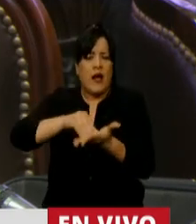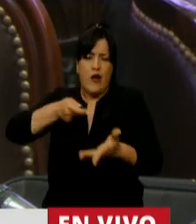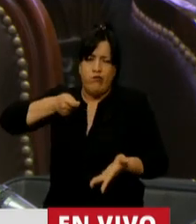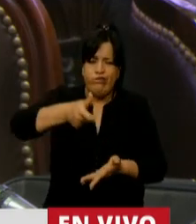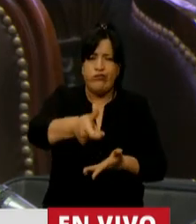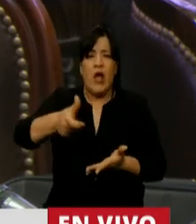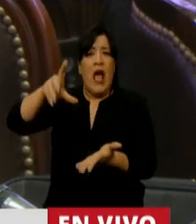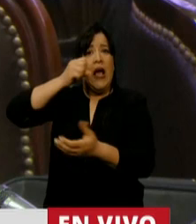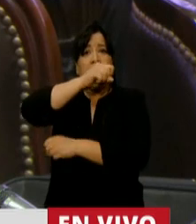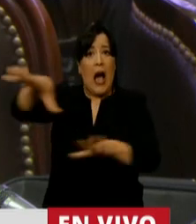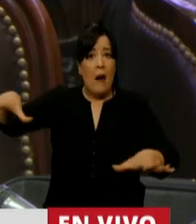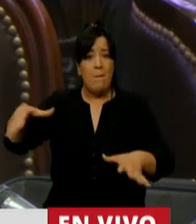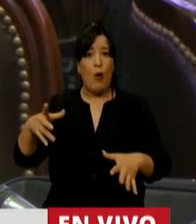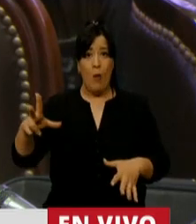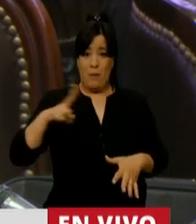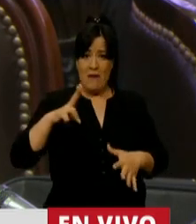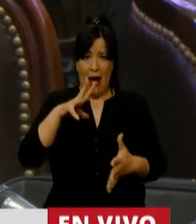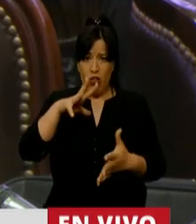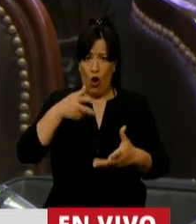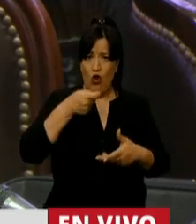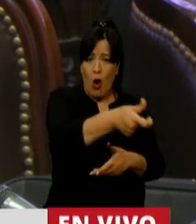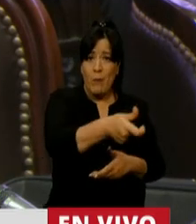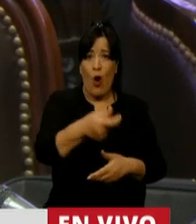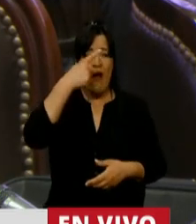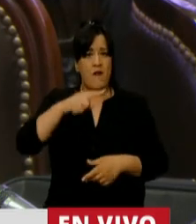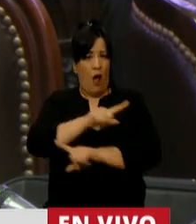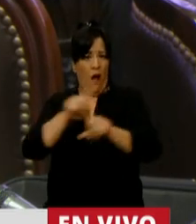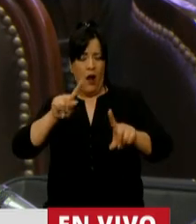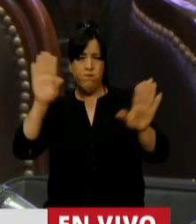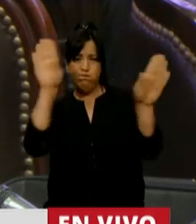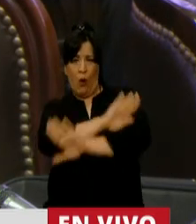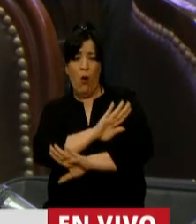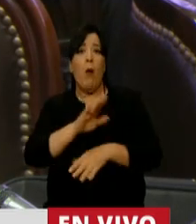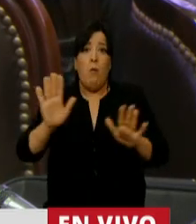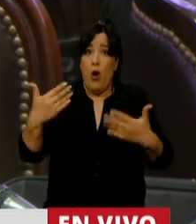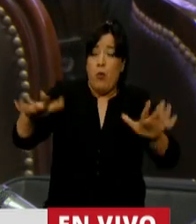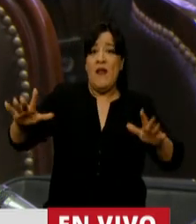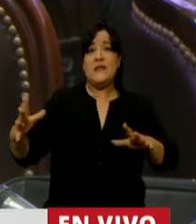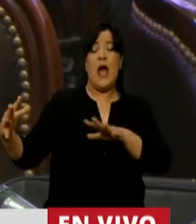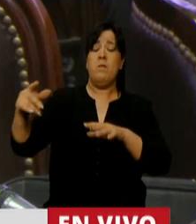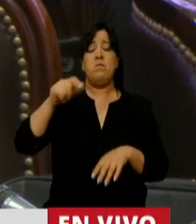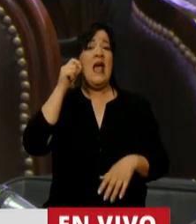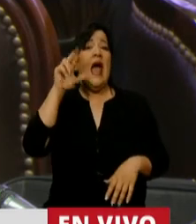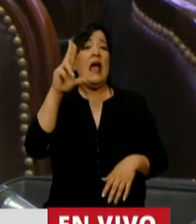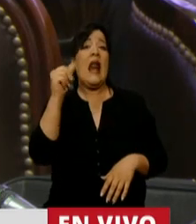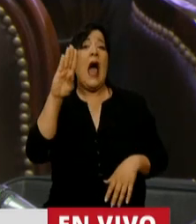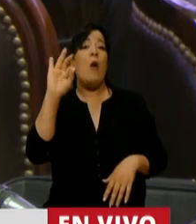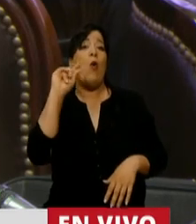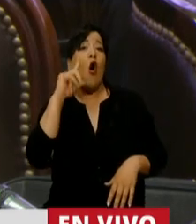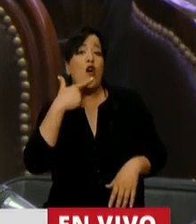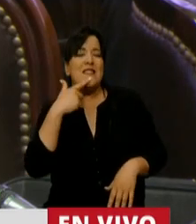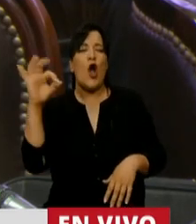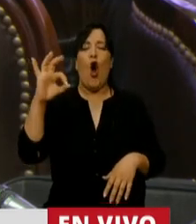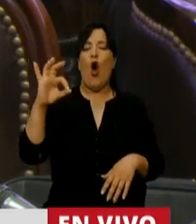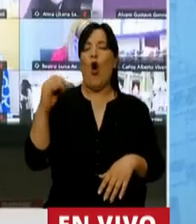a disponer libremente de su propiedad. Porque en cualquier momento viene Grabois o alguno incentivado